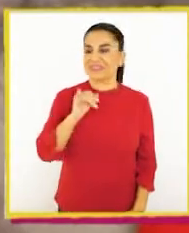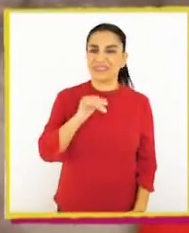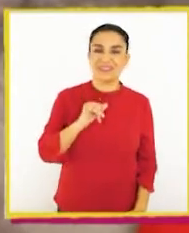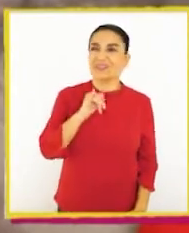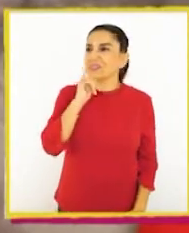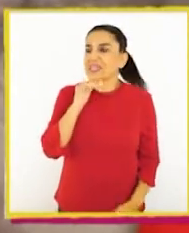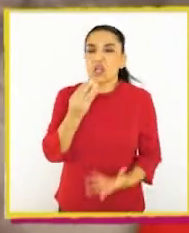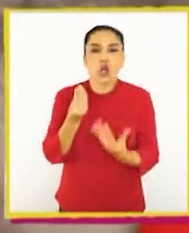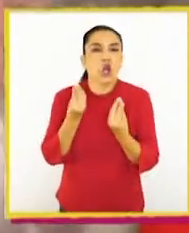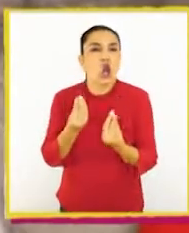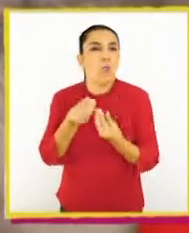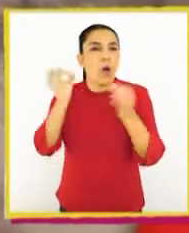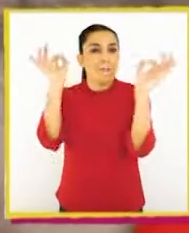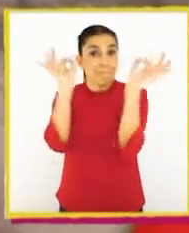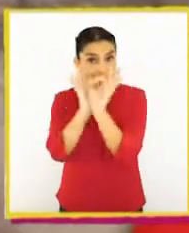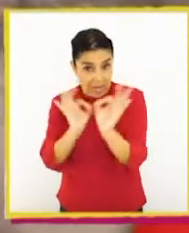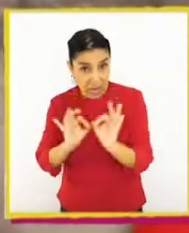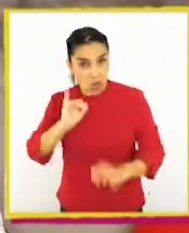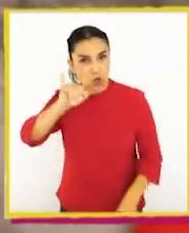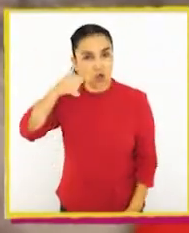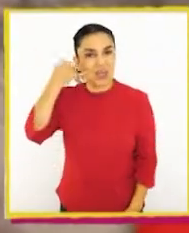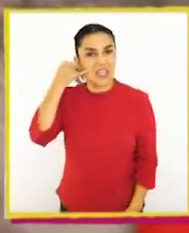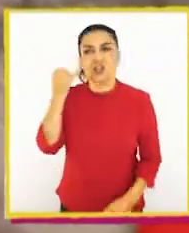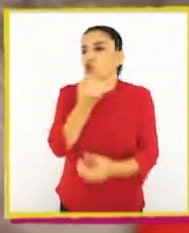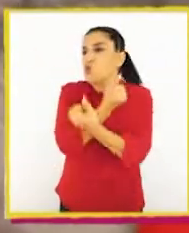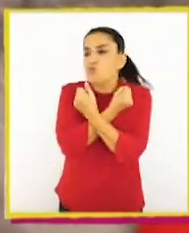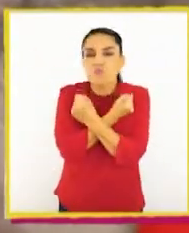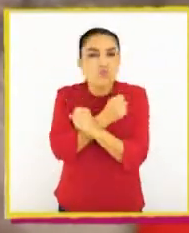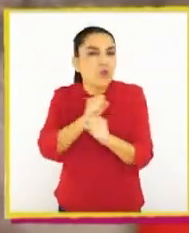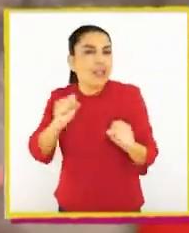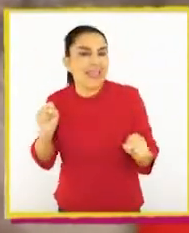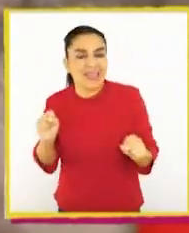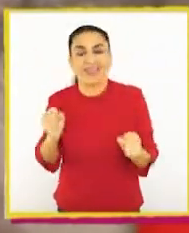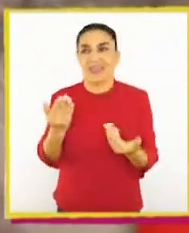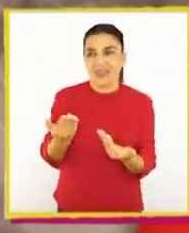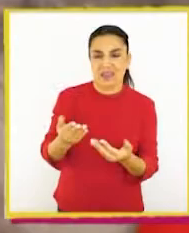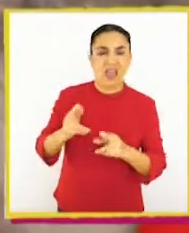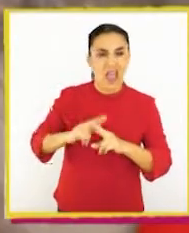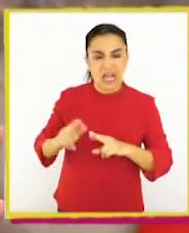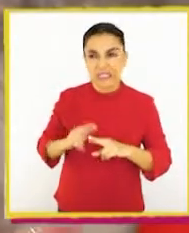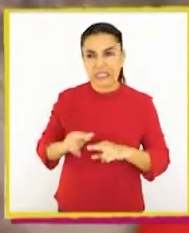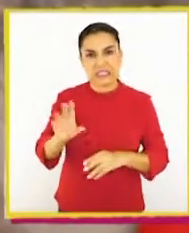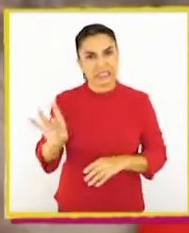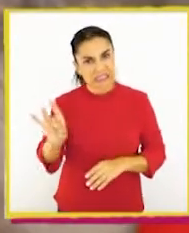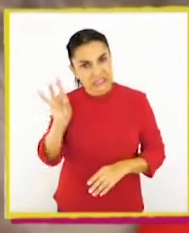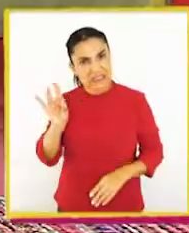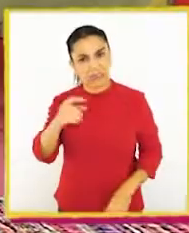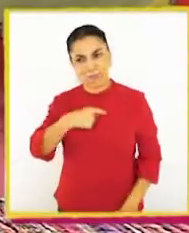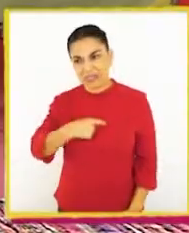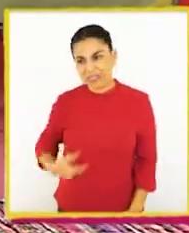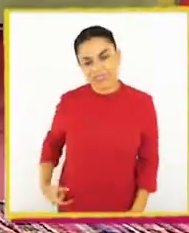sé muy bien cómo hacer para explicarle a Joaquín que no es posible hacer lo que está pensando hacer si es que sale electo presidente.